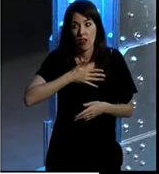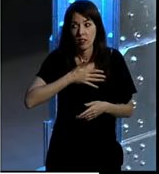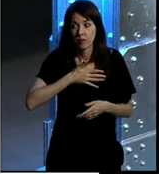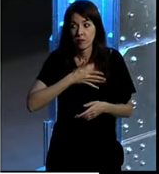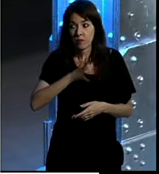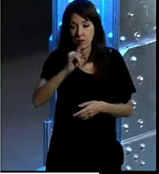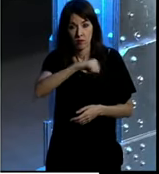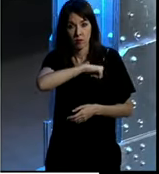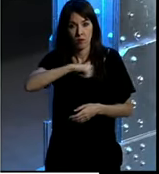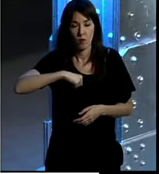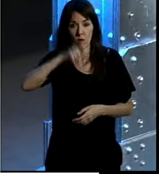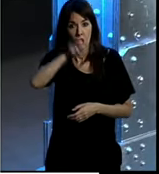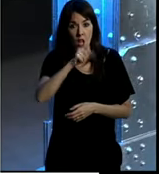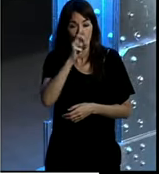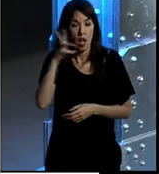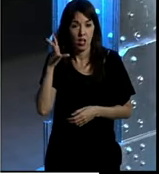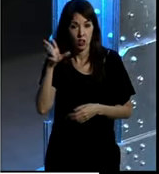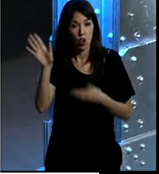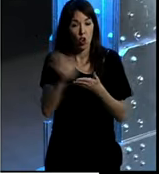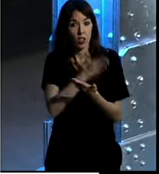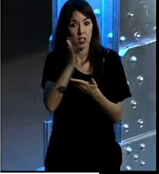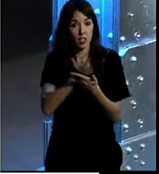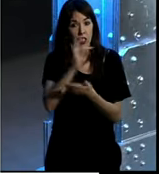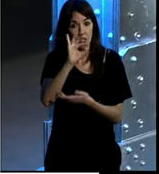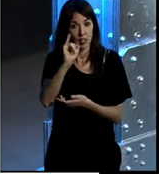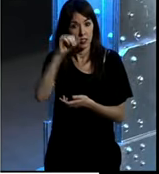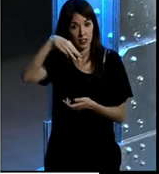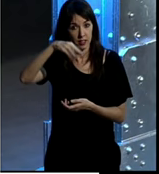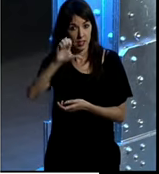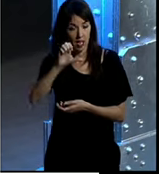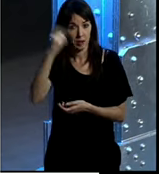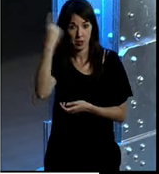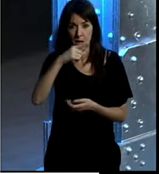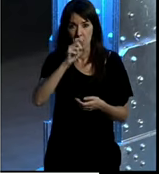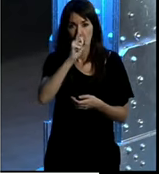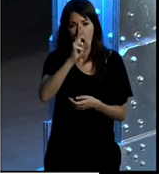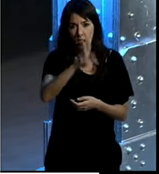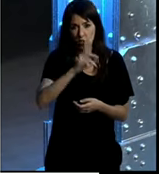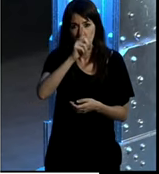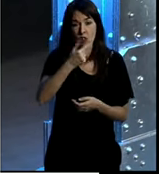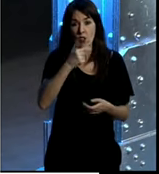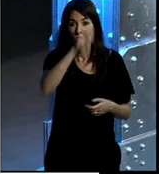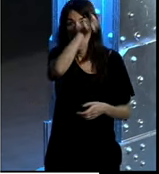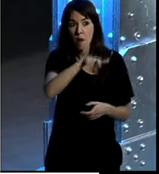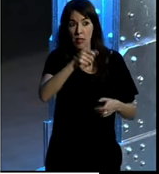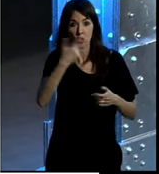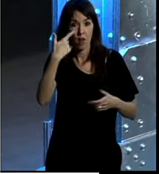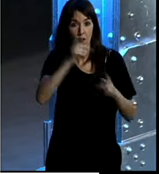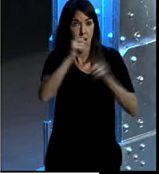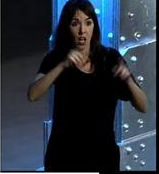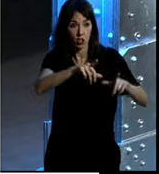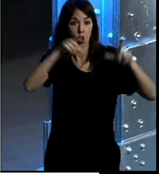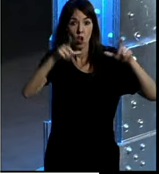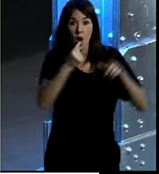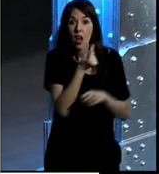tiene el individuo, pues hace unos años la revista Time, que sabéis que todos los años nombra el personaje del año, pues nombró el personaje, nos